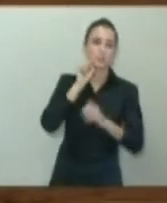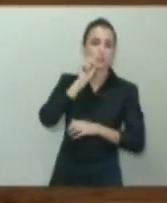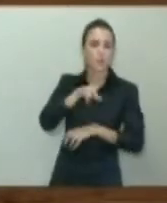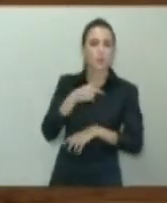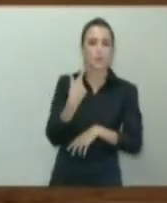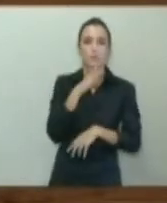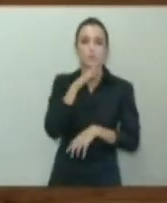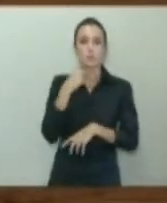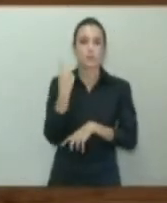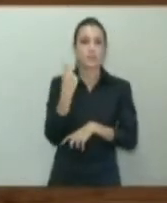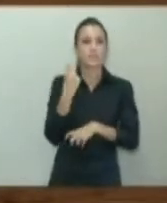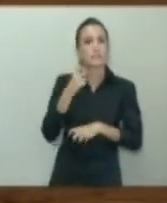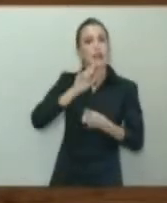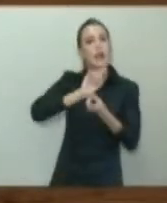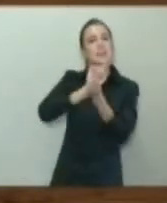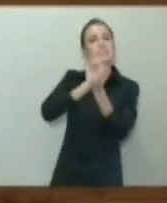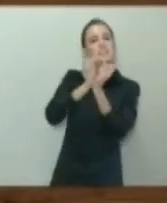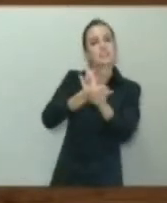¿Qué el Consejero de la Ley